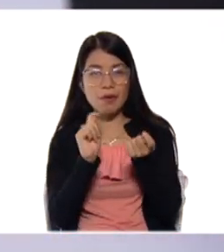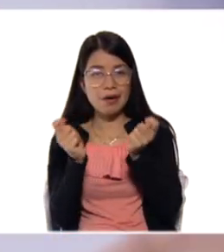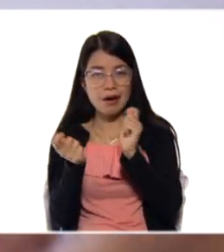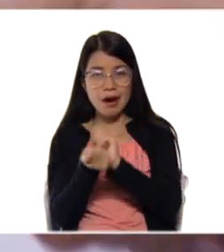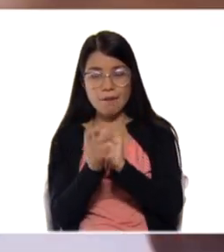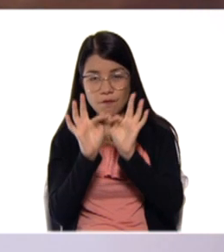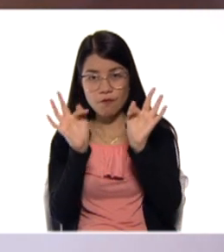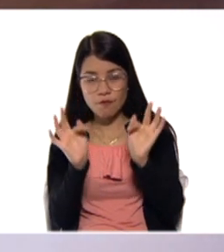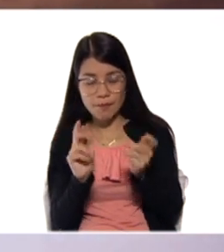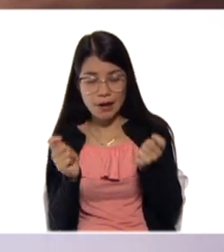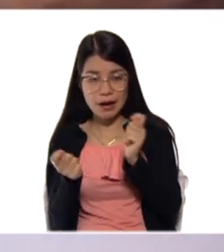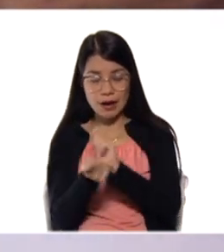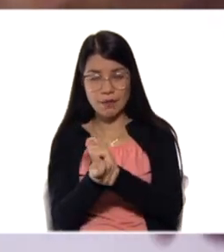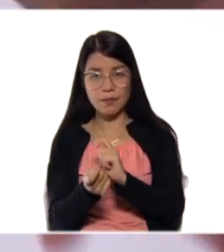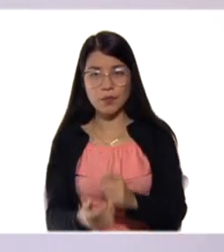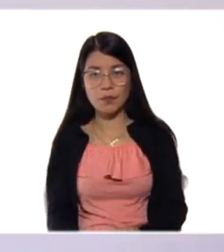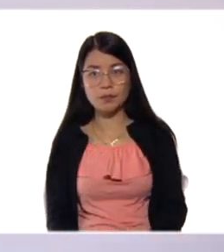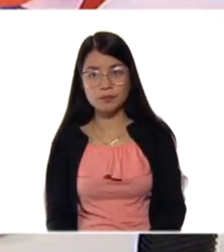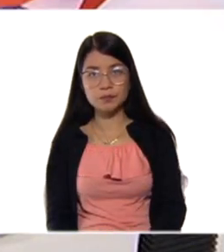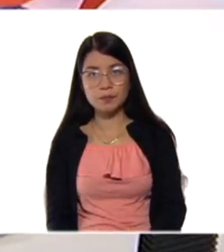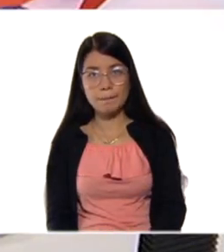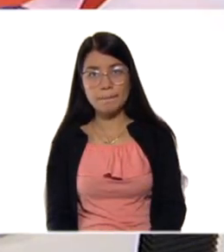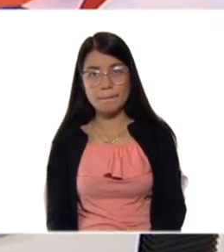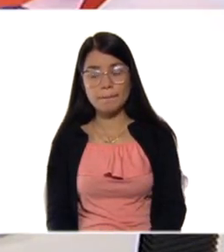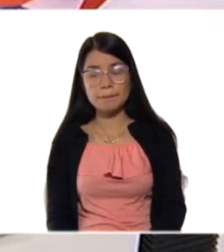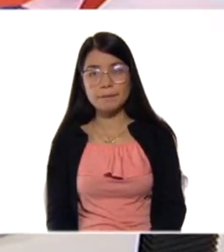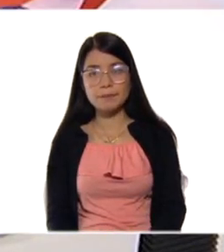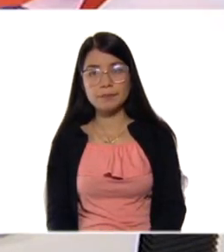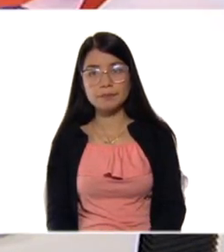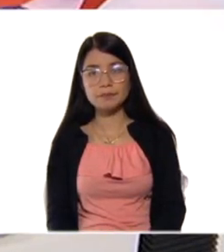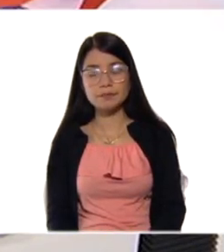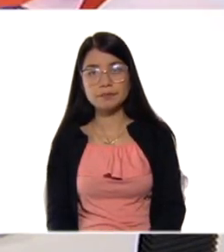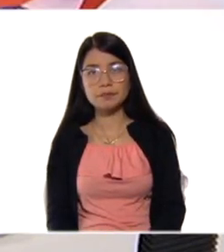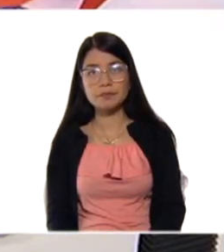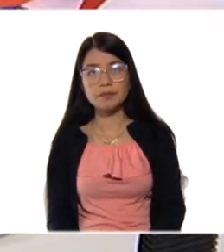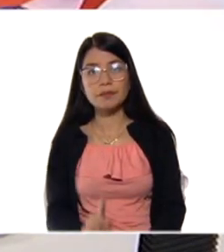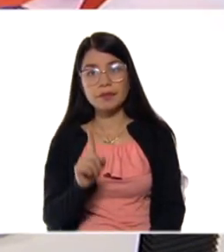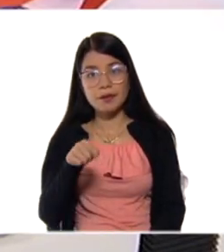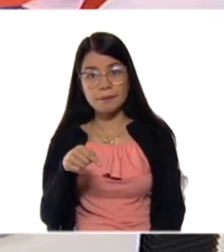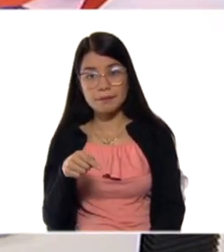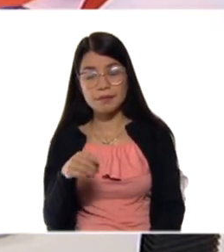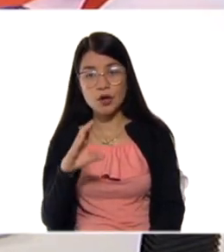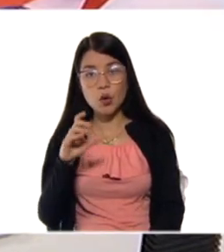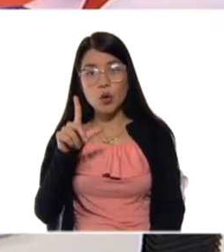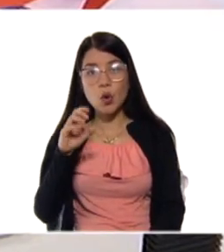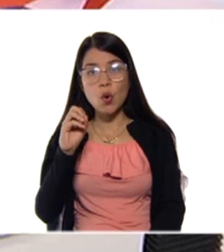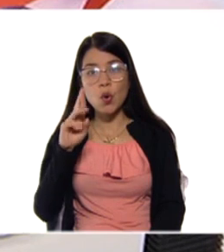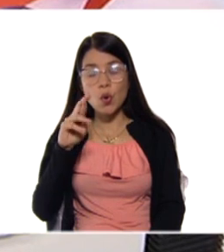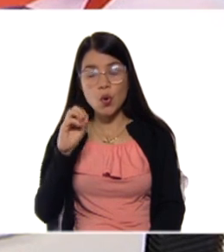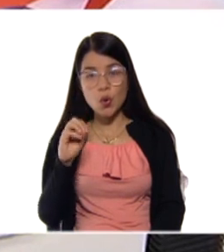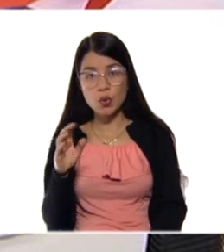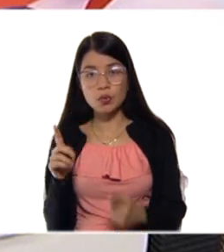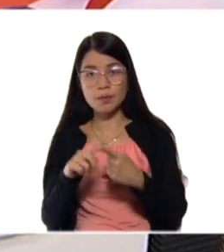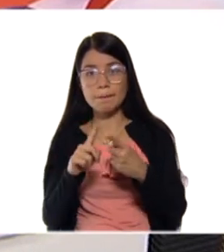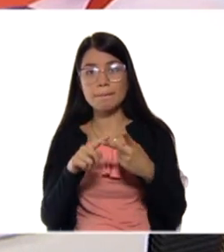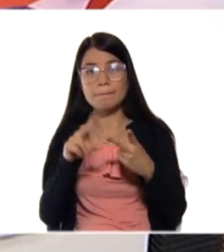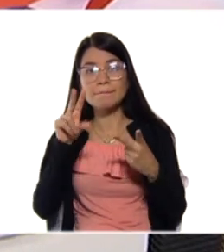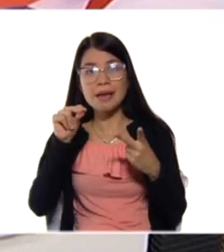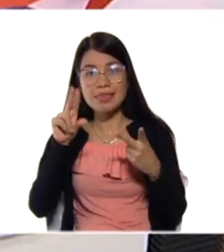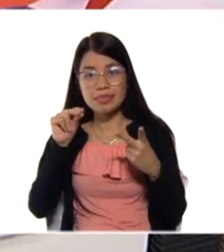sustitución. En este caso, tenemos el clorometano más agua y se produce el